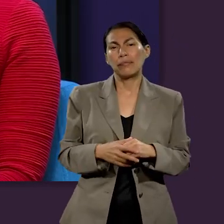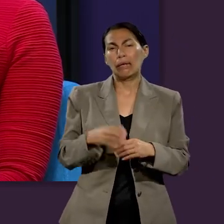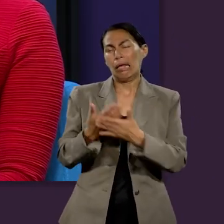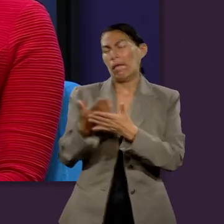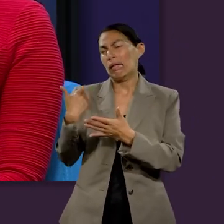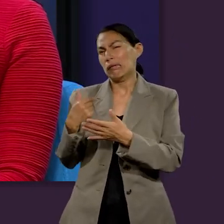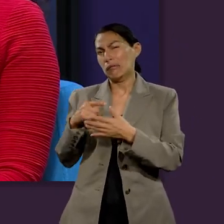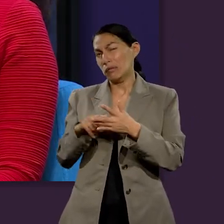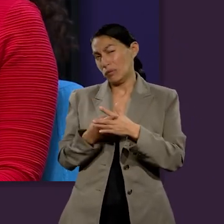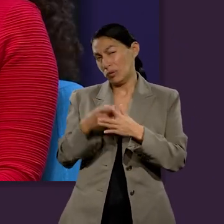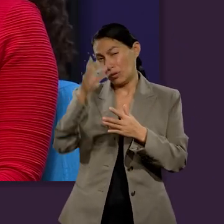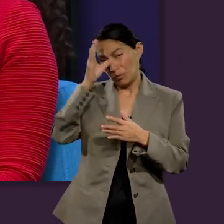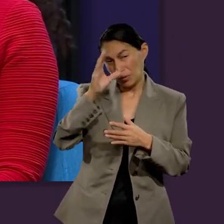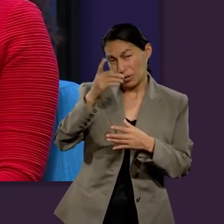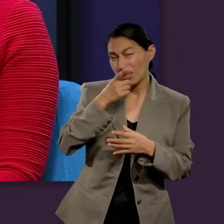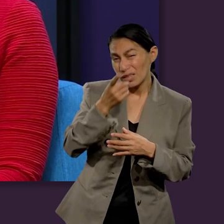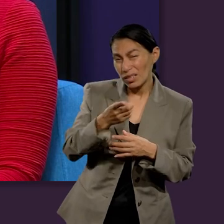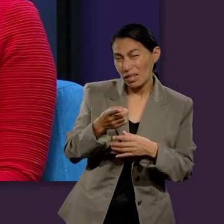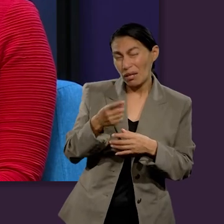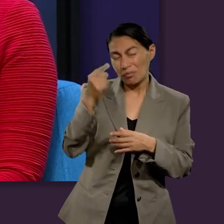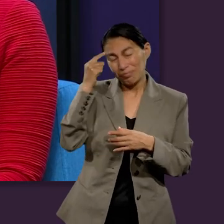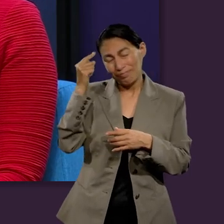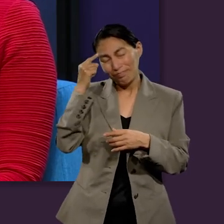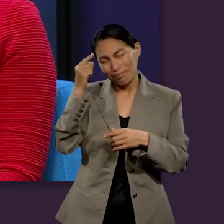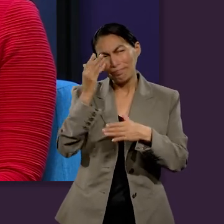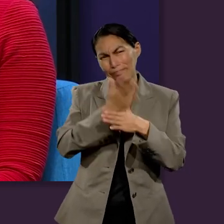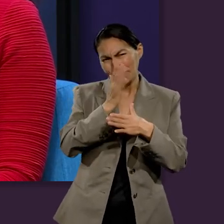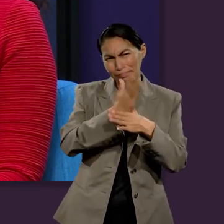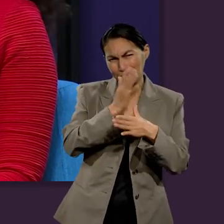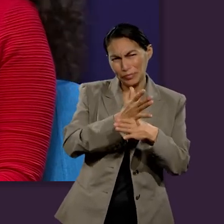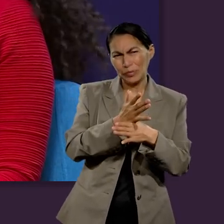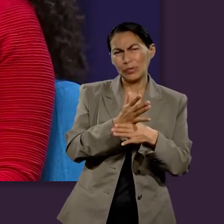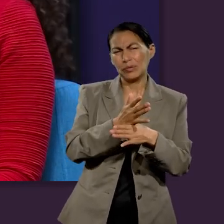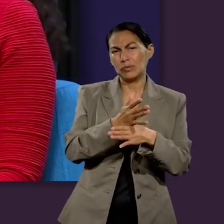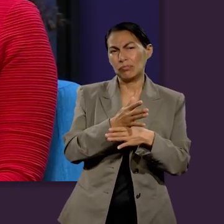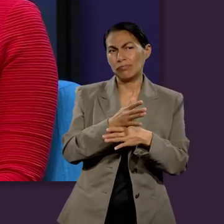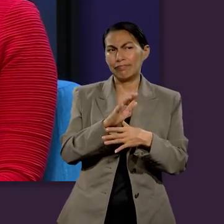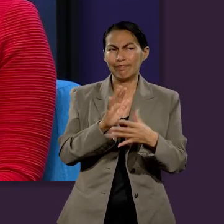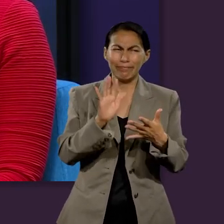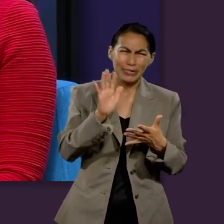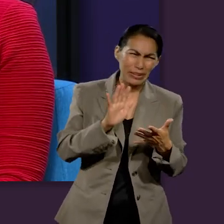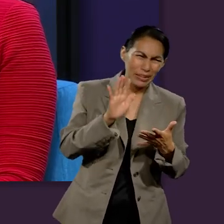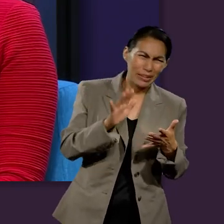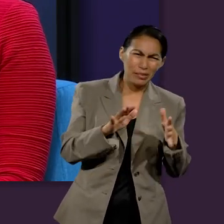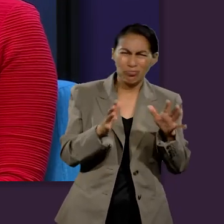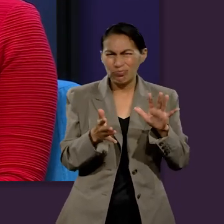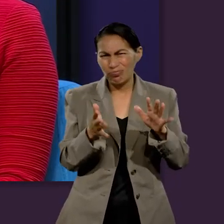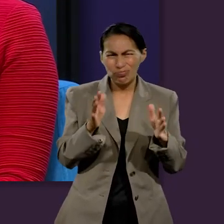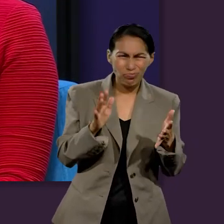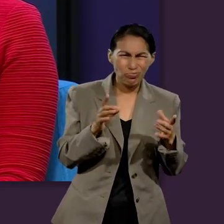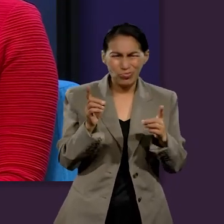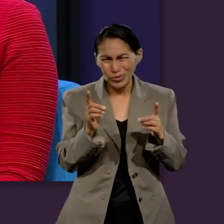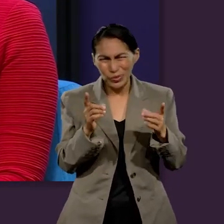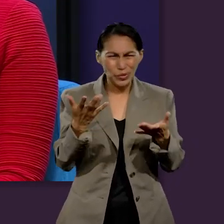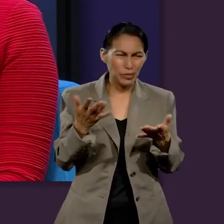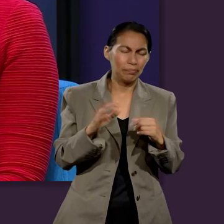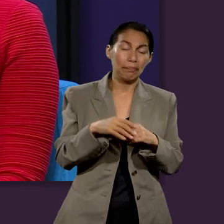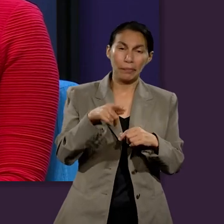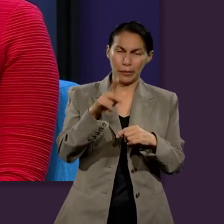a la palabra que decía en el inicio Chipri, el castigo. Y puede ser un poco como contradictorio, sin embargo,